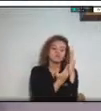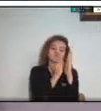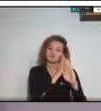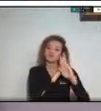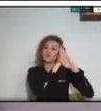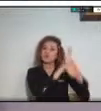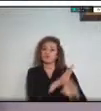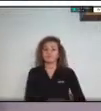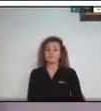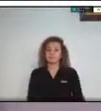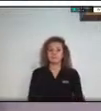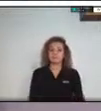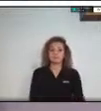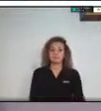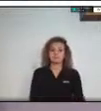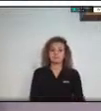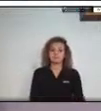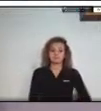siguiente